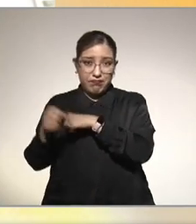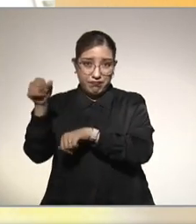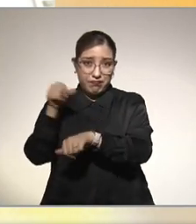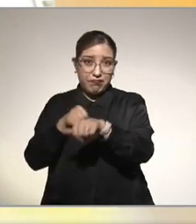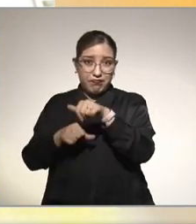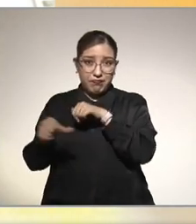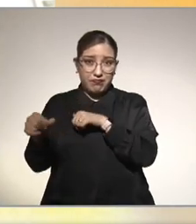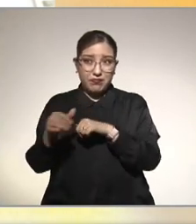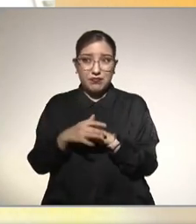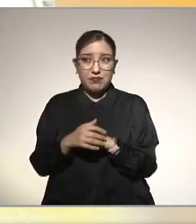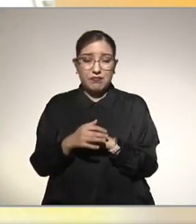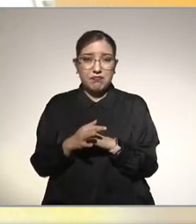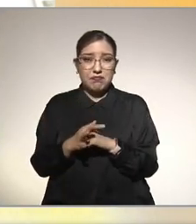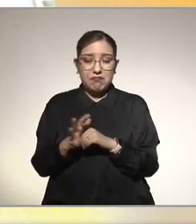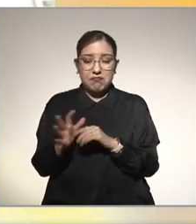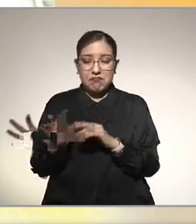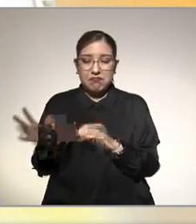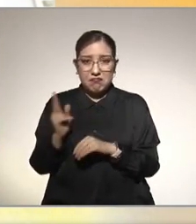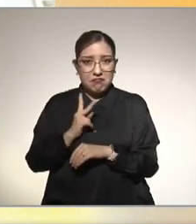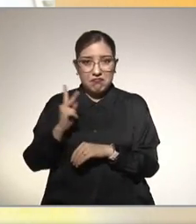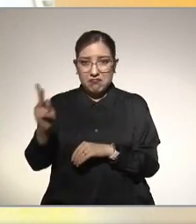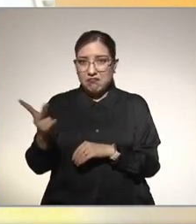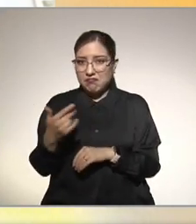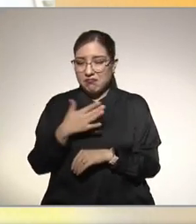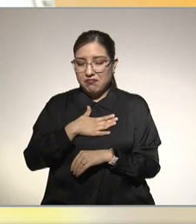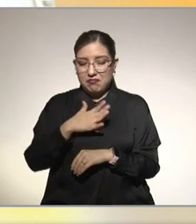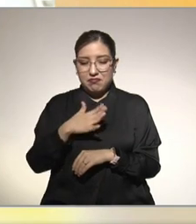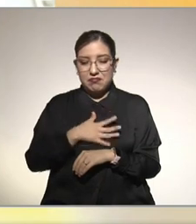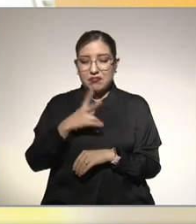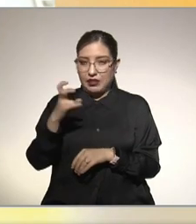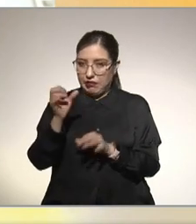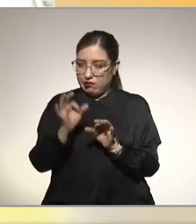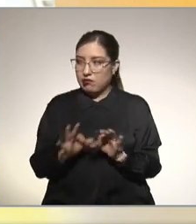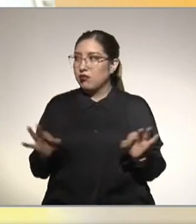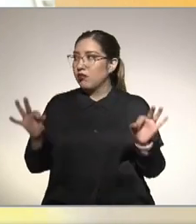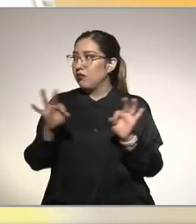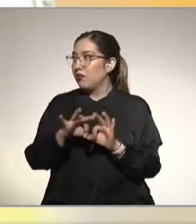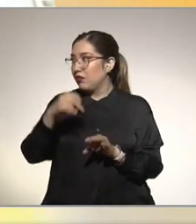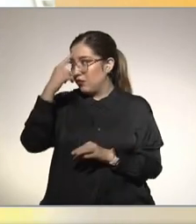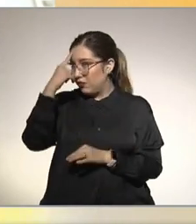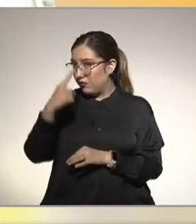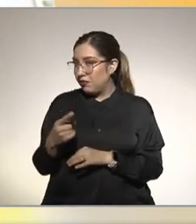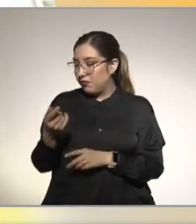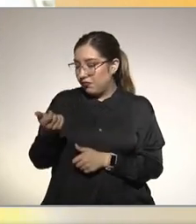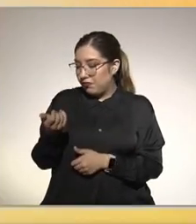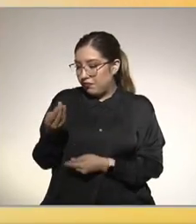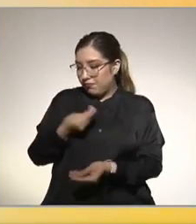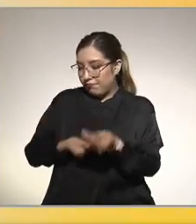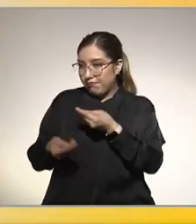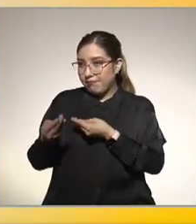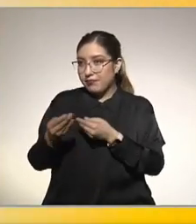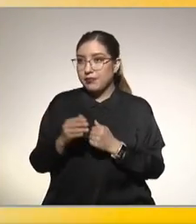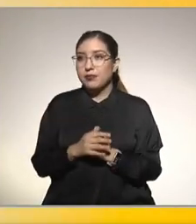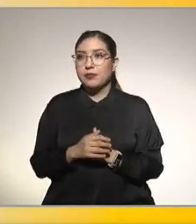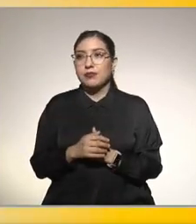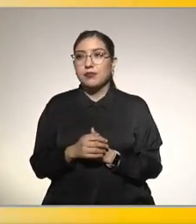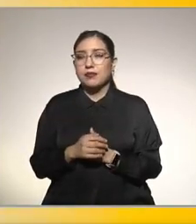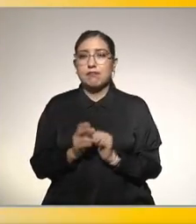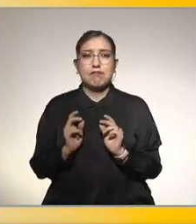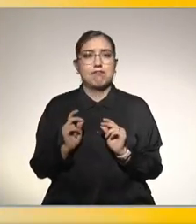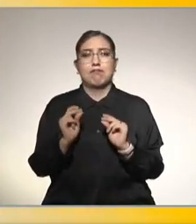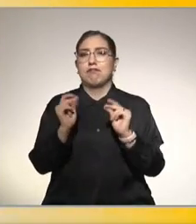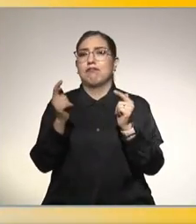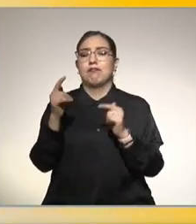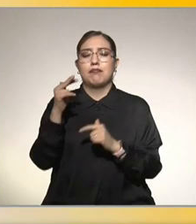muy compatible a mí porque también eso es muy importante para recibir el trasplante y de inmediato me